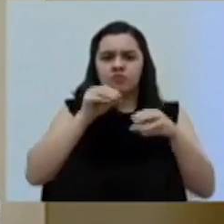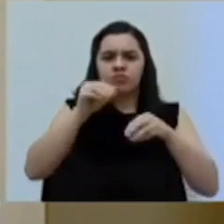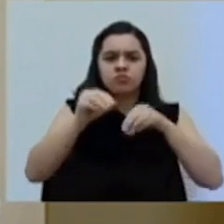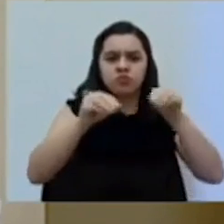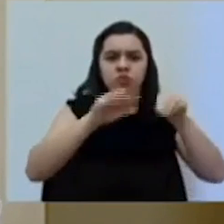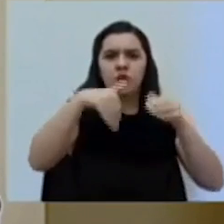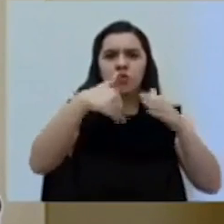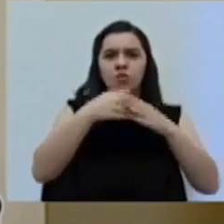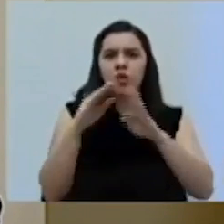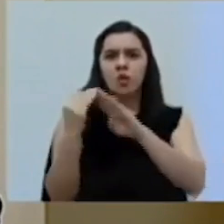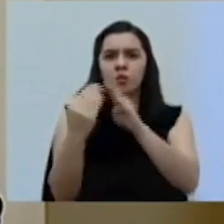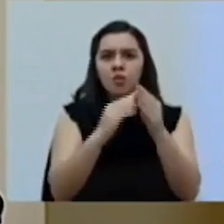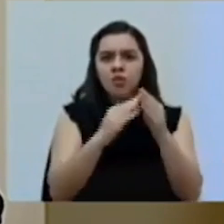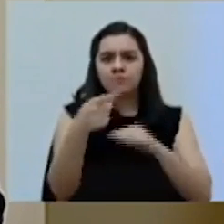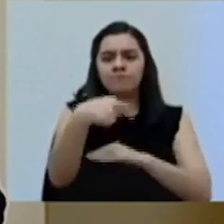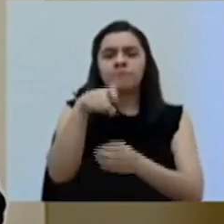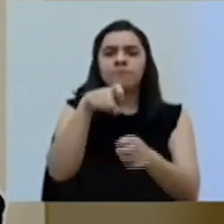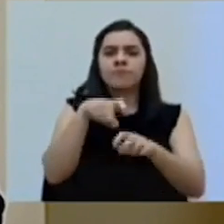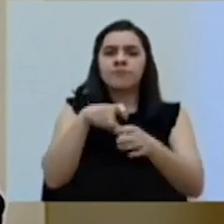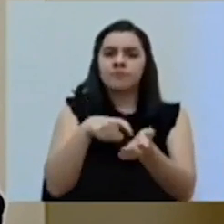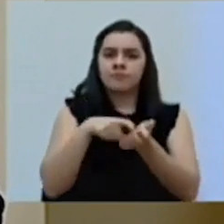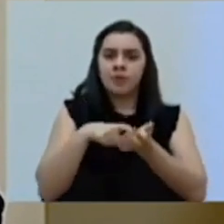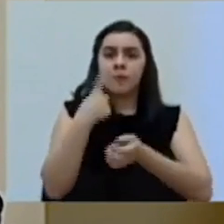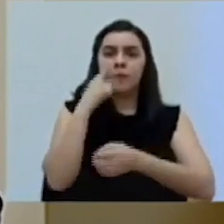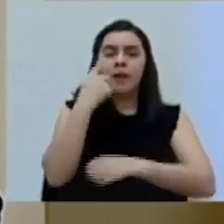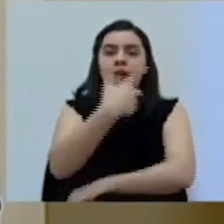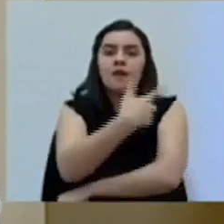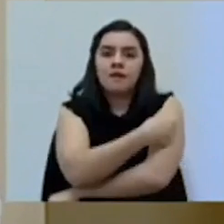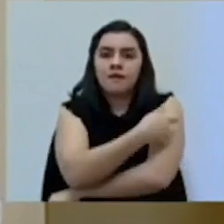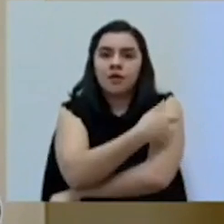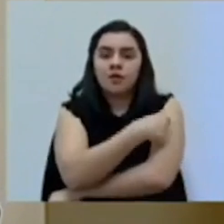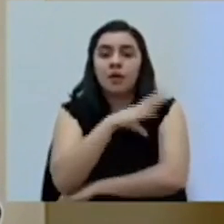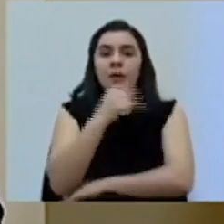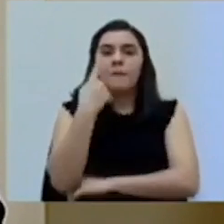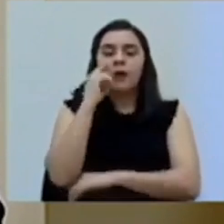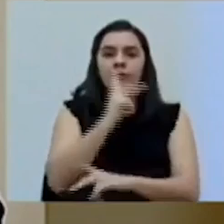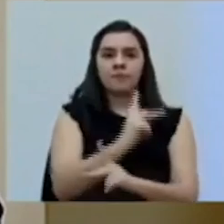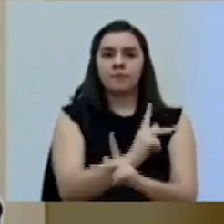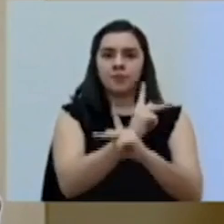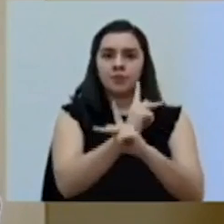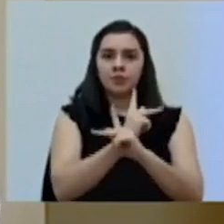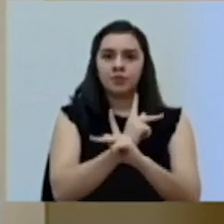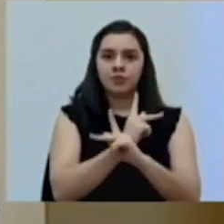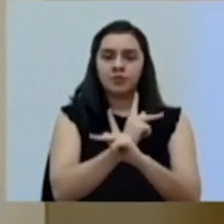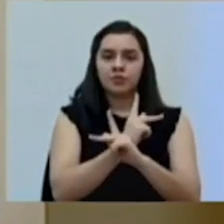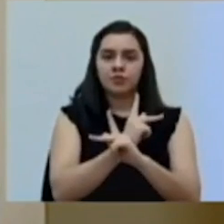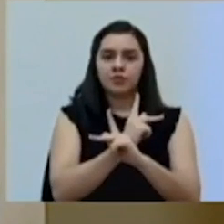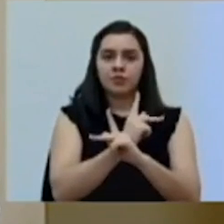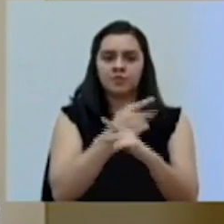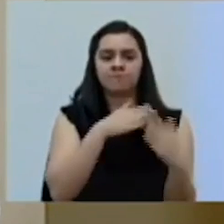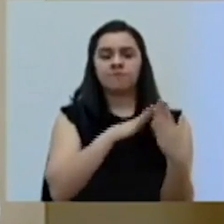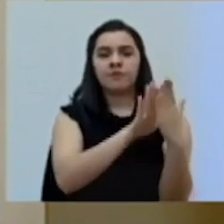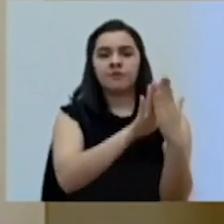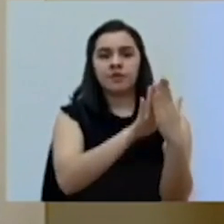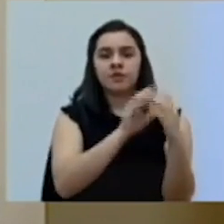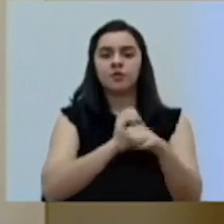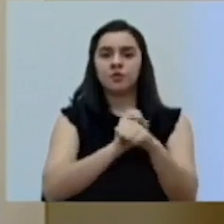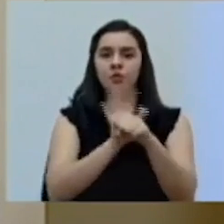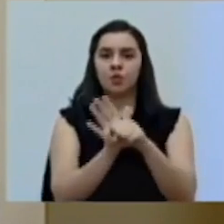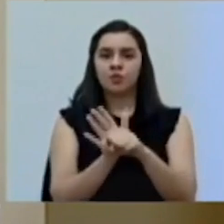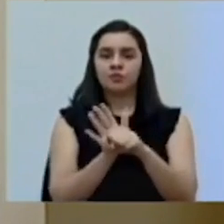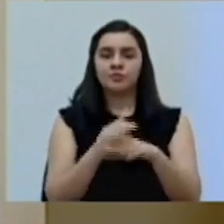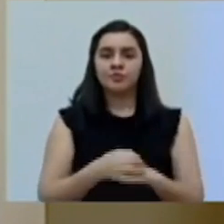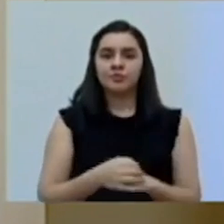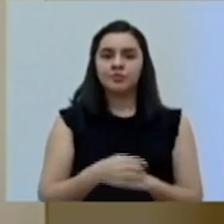toda nuestra población que así lo requiere para la vacunación y para protegernos frente al COVID-19.